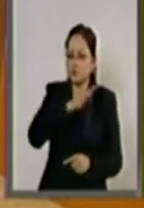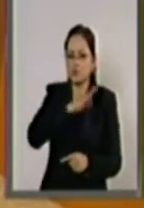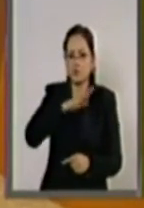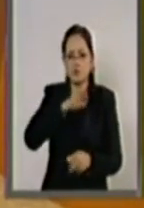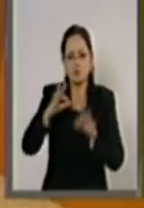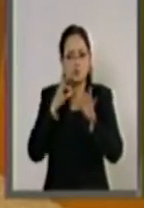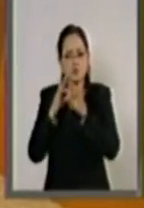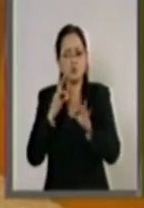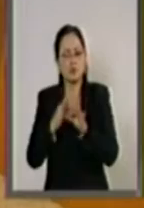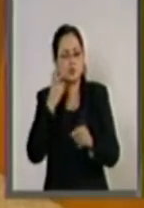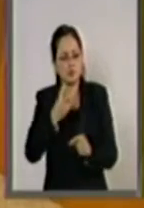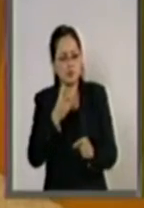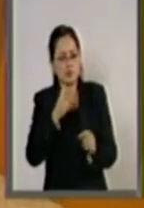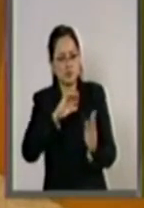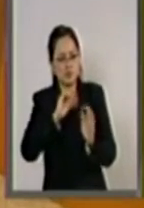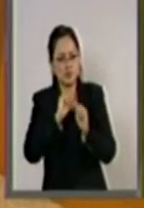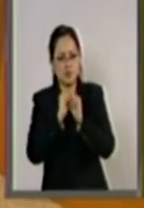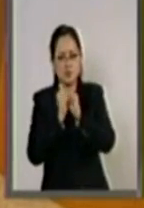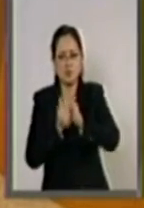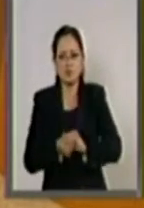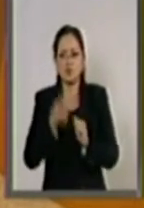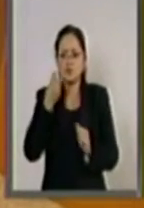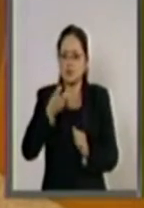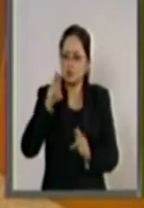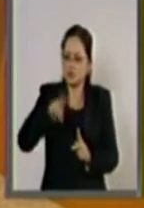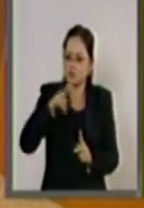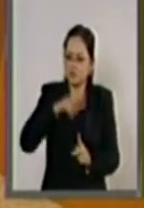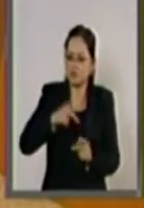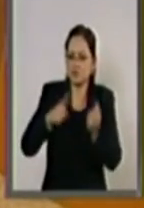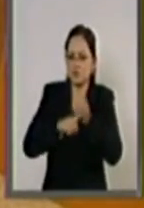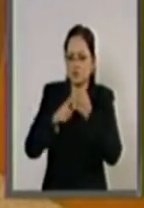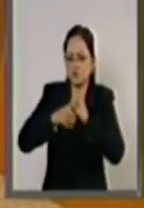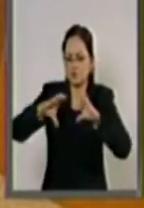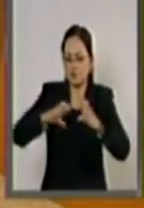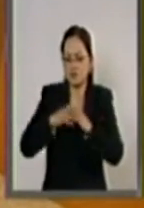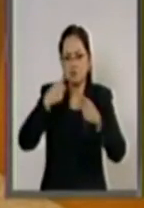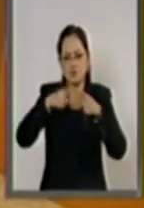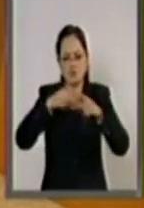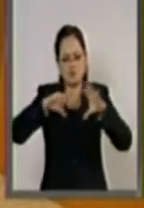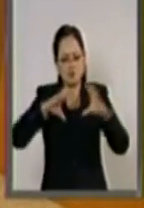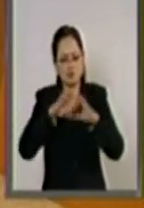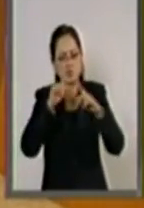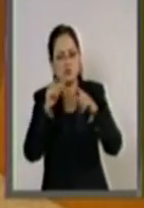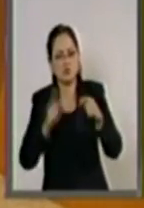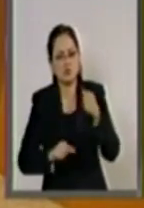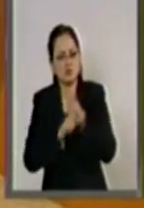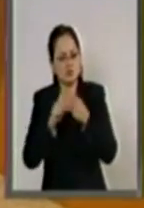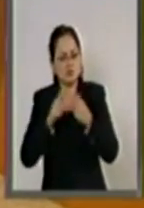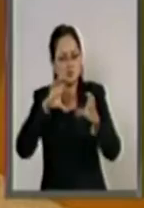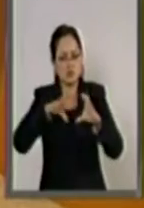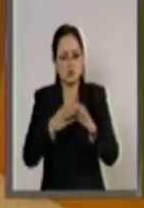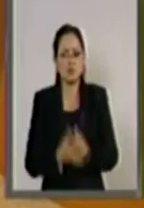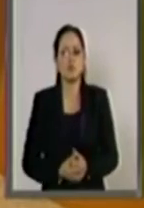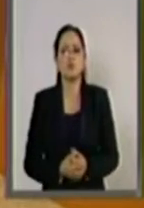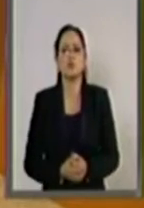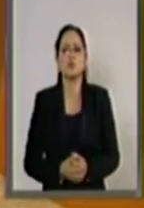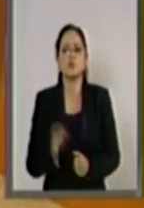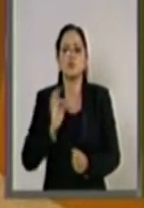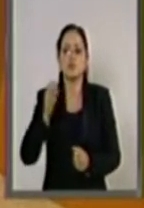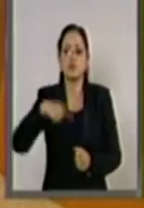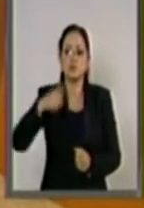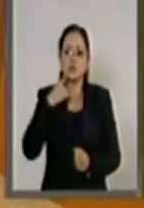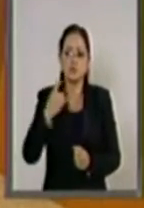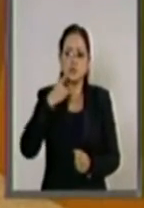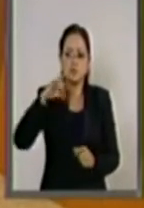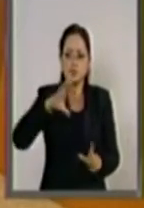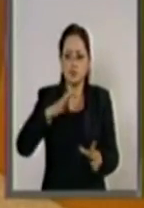culturalmente este gran lastre que afecta a los diferentes ámbitos de la vida nacional. Si bien los esfuerzos realizados